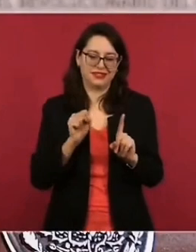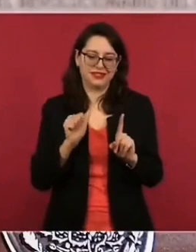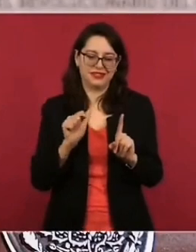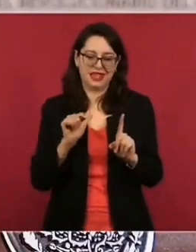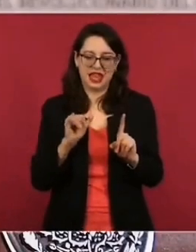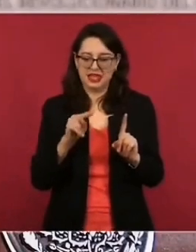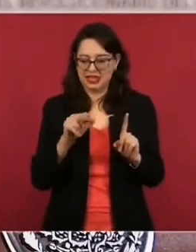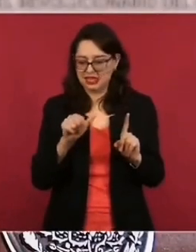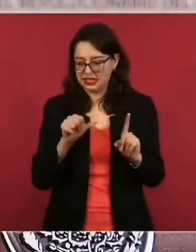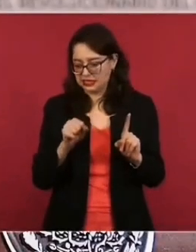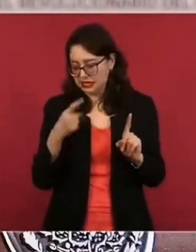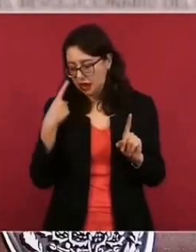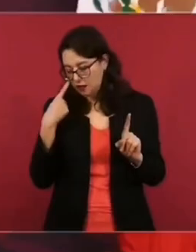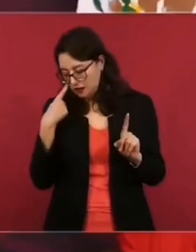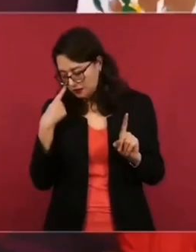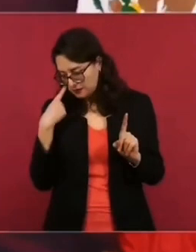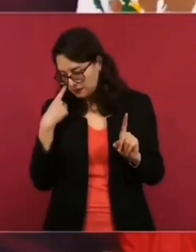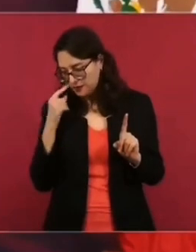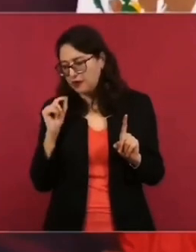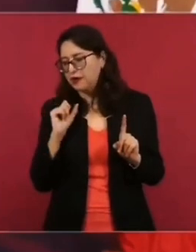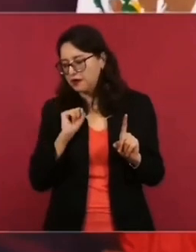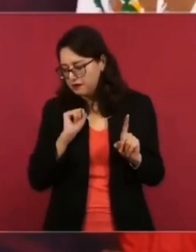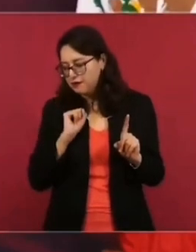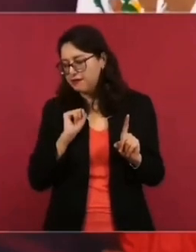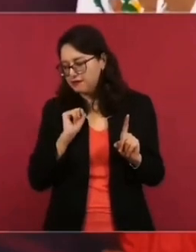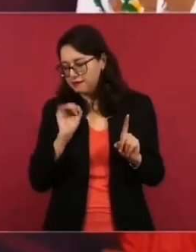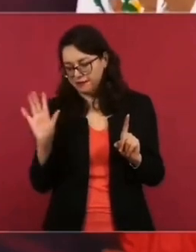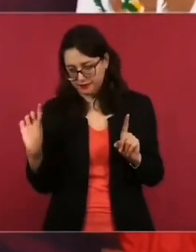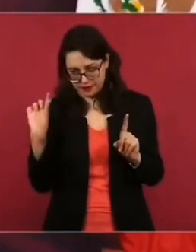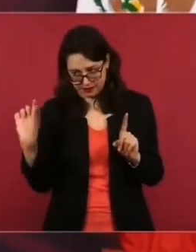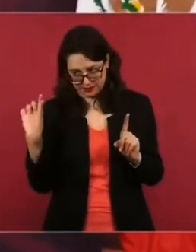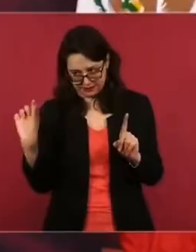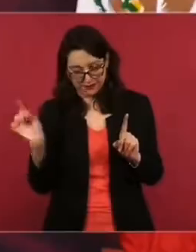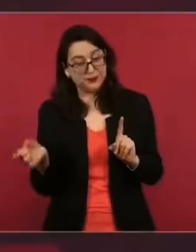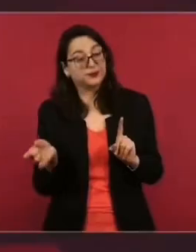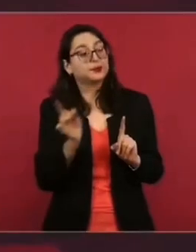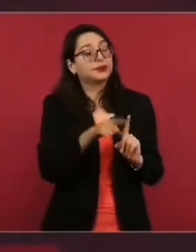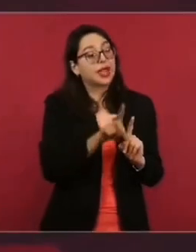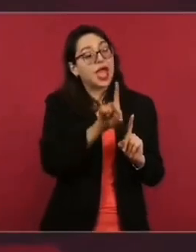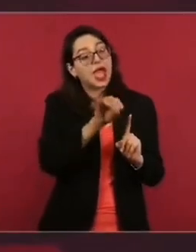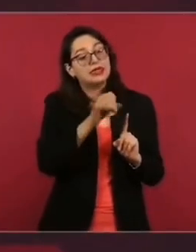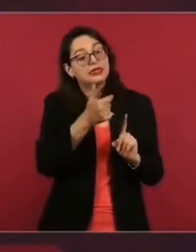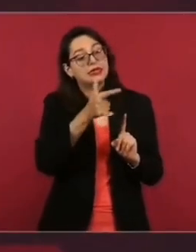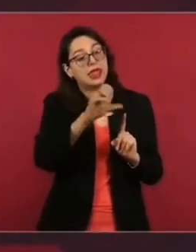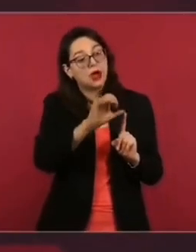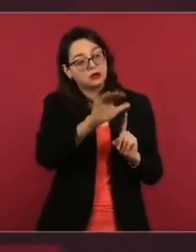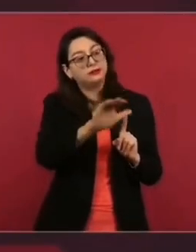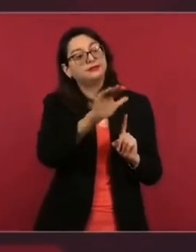Y Salinas llamó a Diego y dijo,